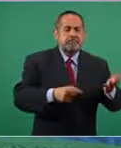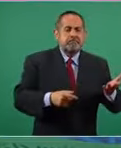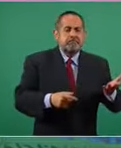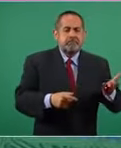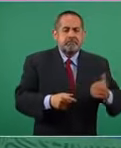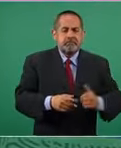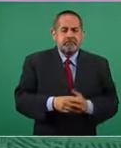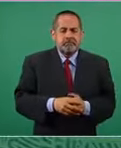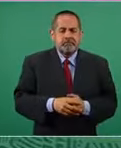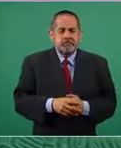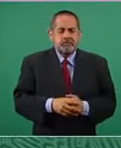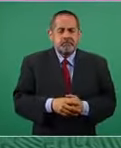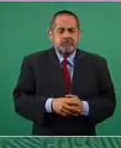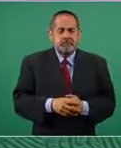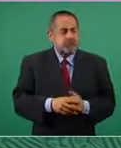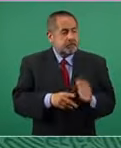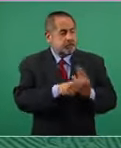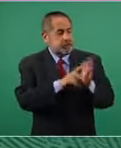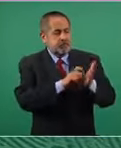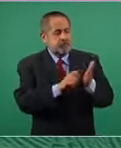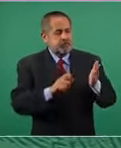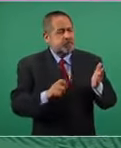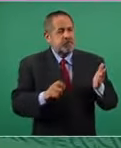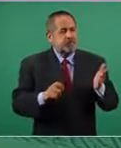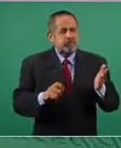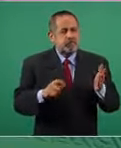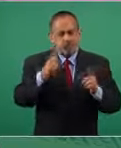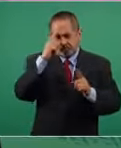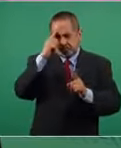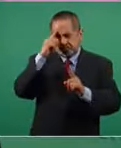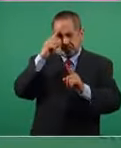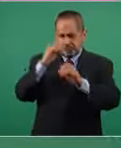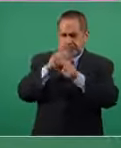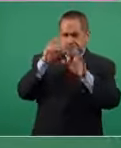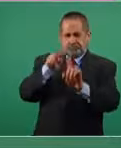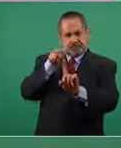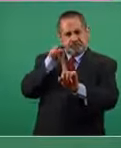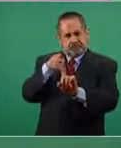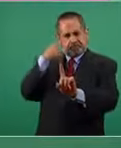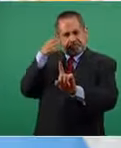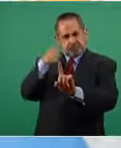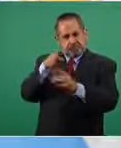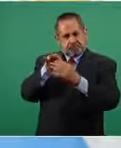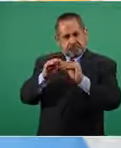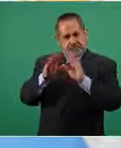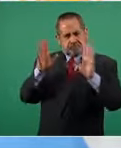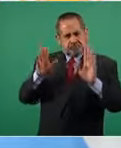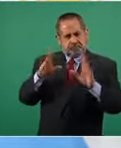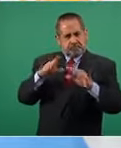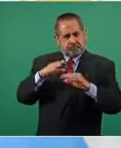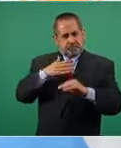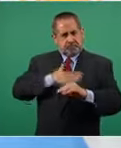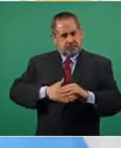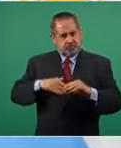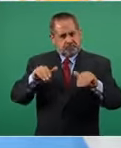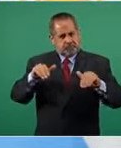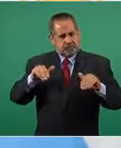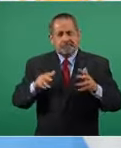no actúa con objetividad y en estos casos como lo decía Alberto